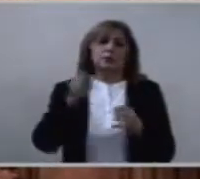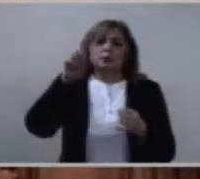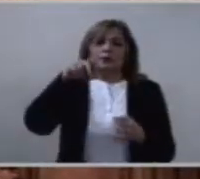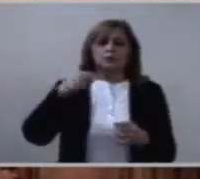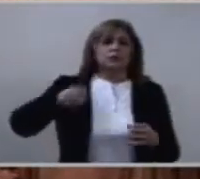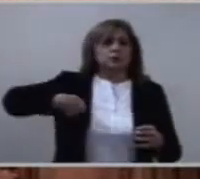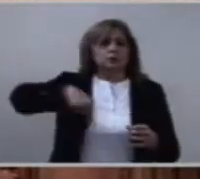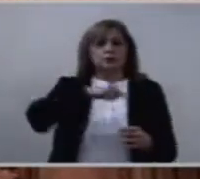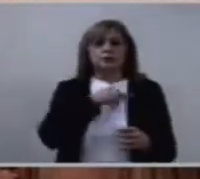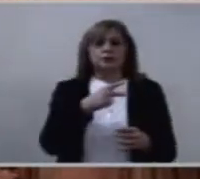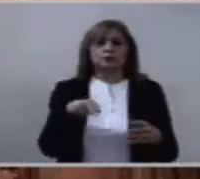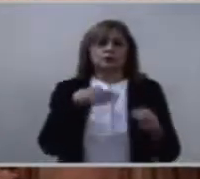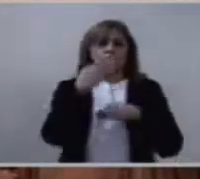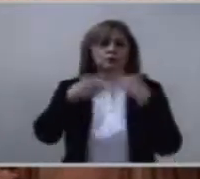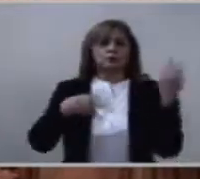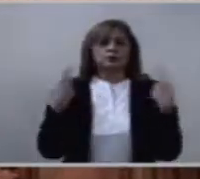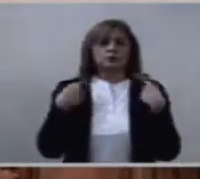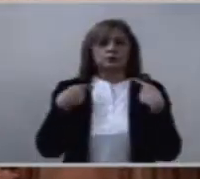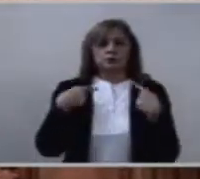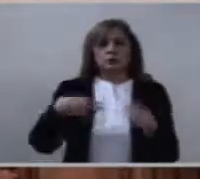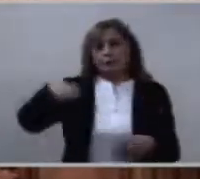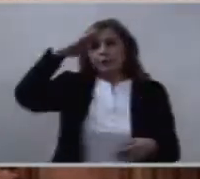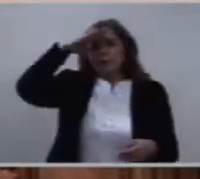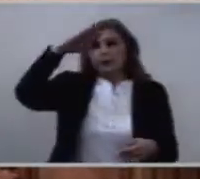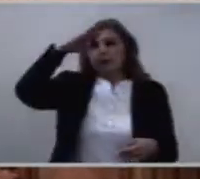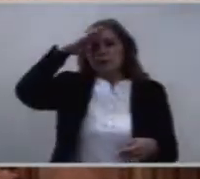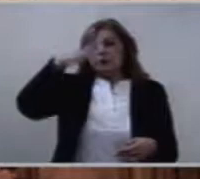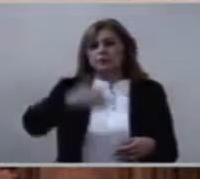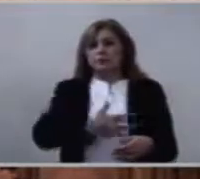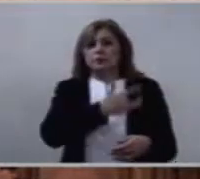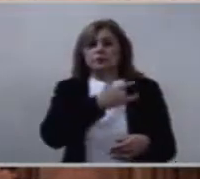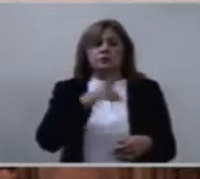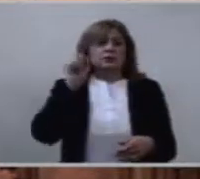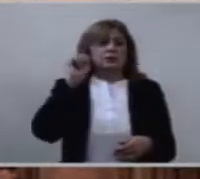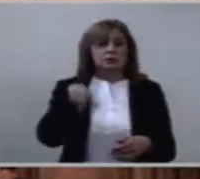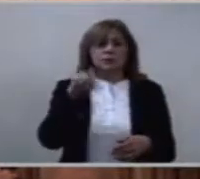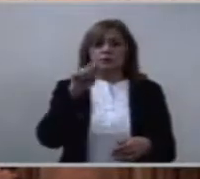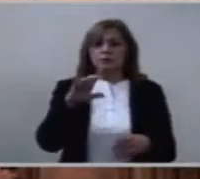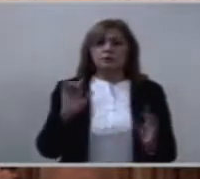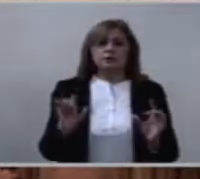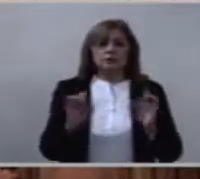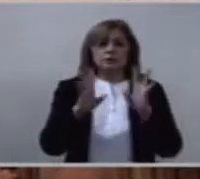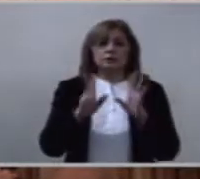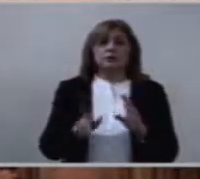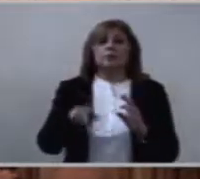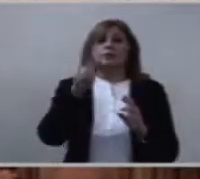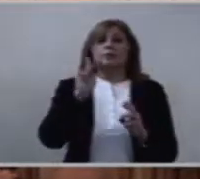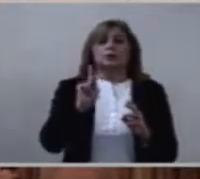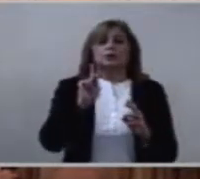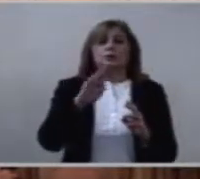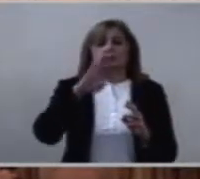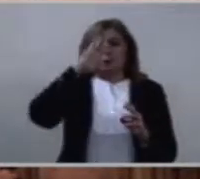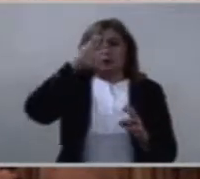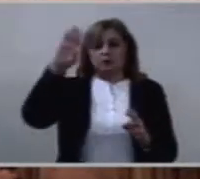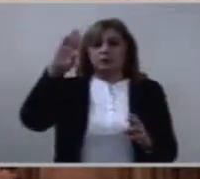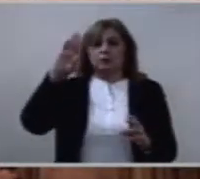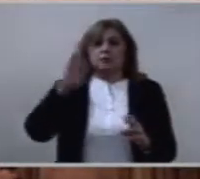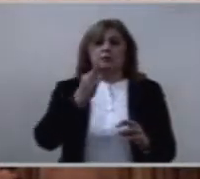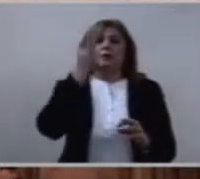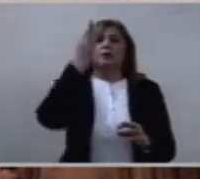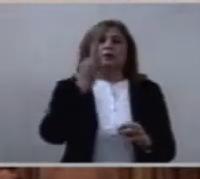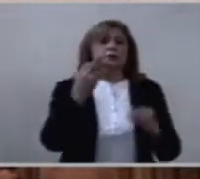también el Señor lo recibe. Él acepta tu crítica y tu malestar,